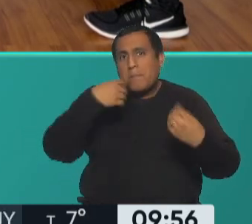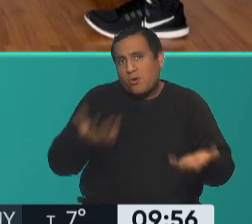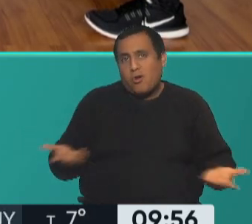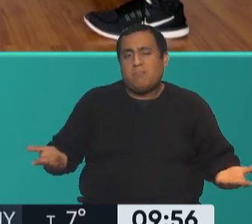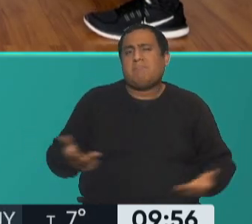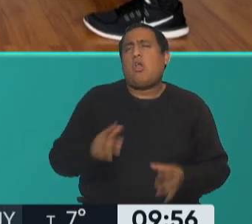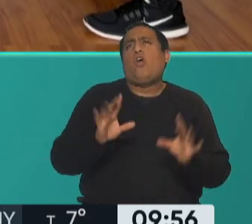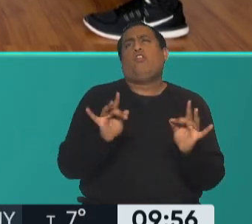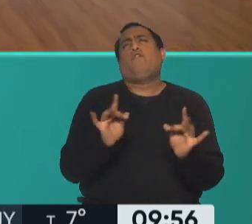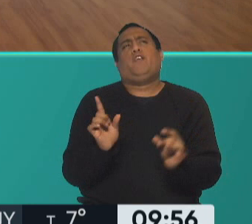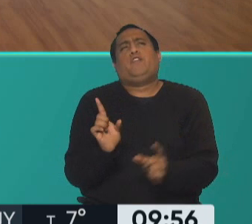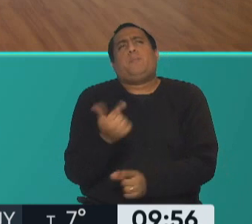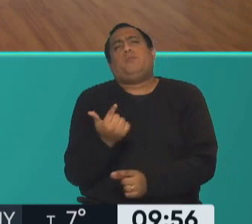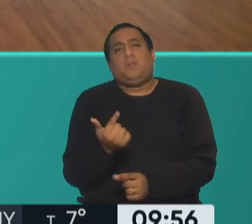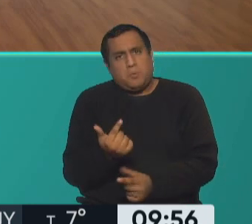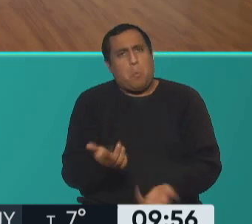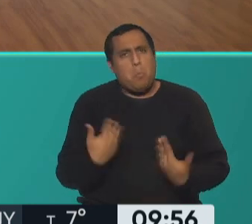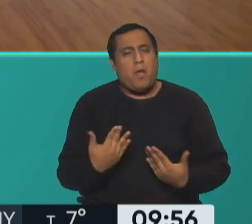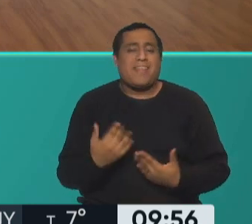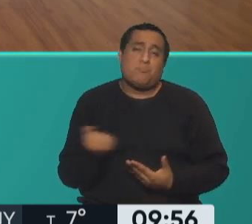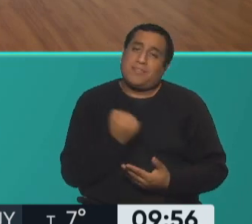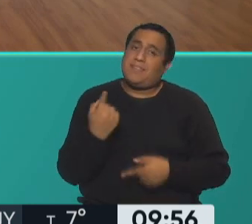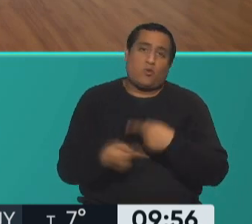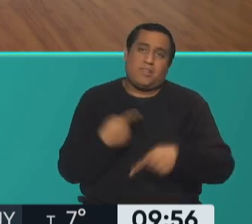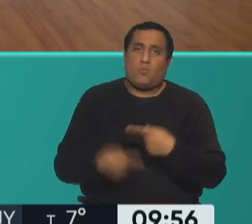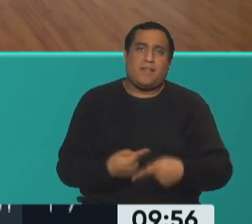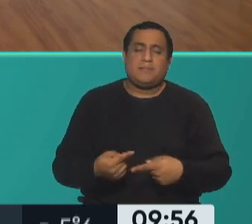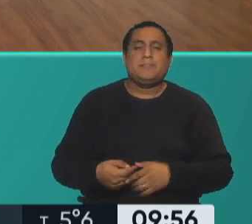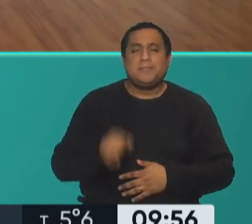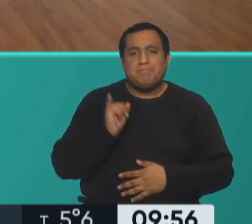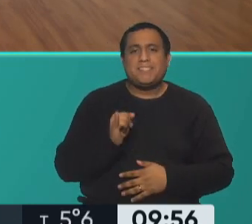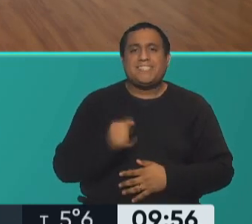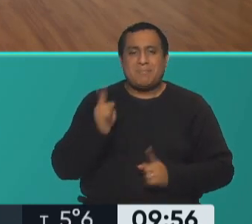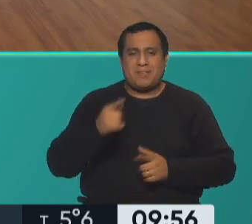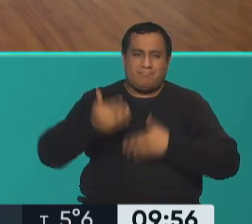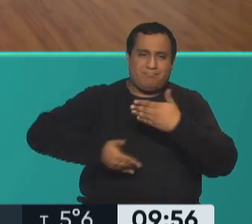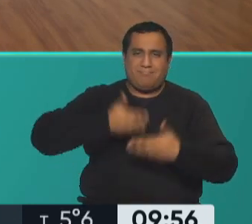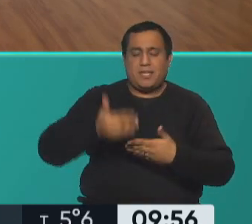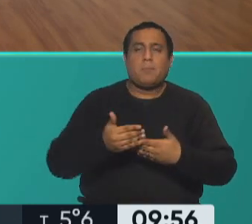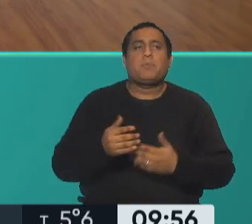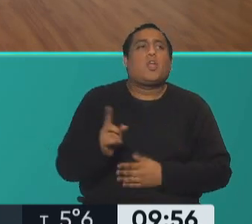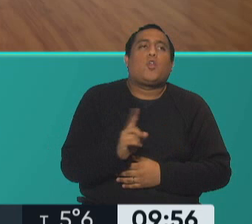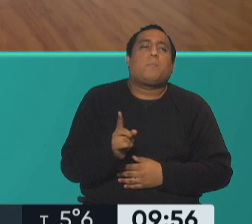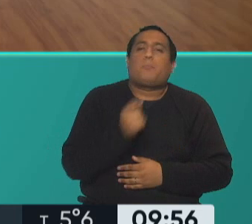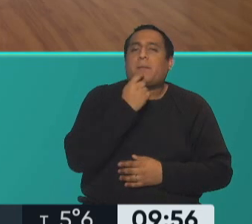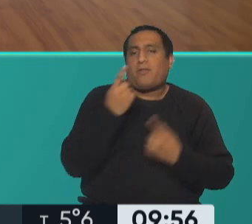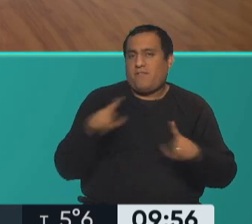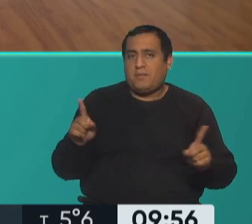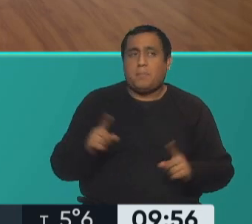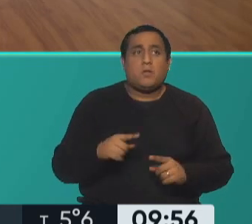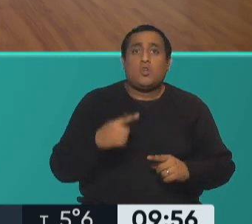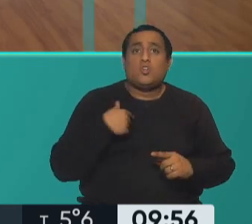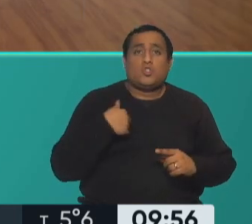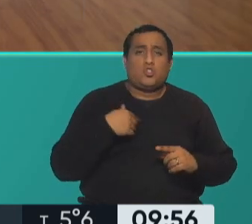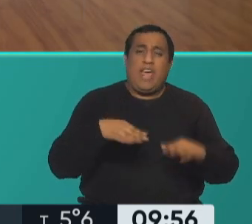mundo ¿no? es continuidad además acá es una progresión también en posibilidades no es lo mismo hacer un ejercicio donde yo tengo que